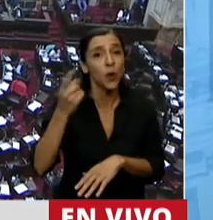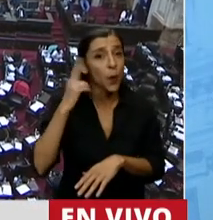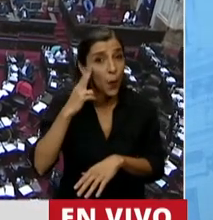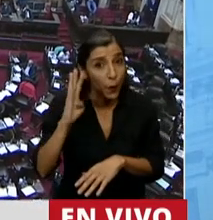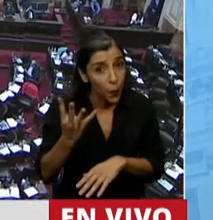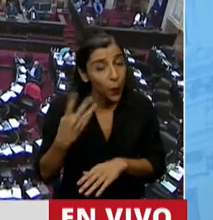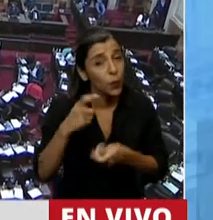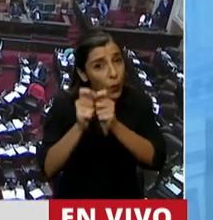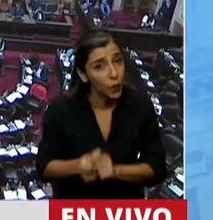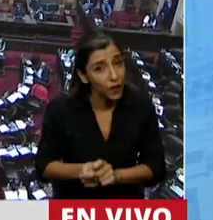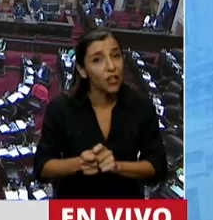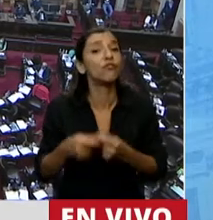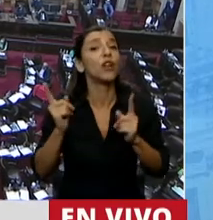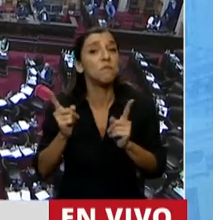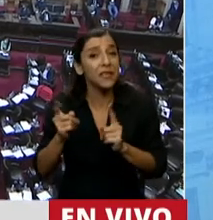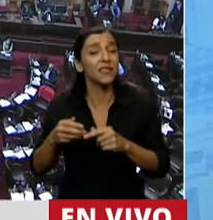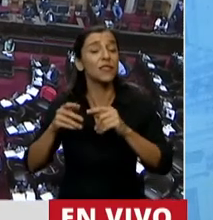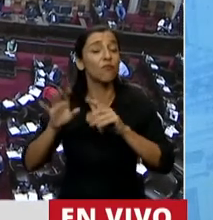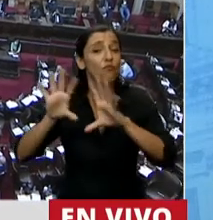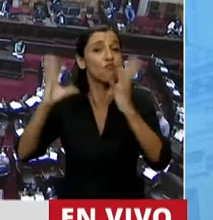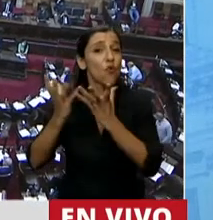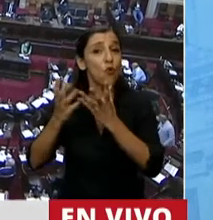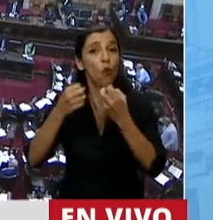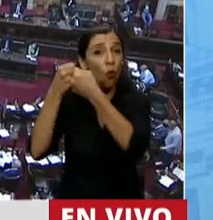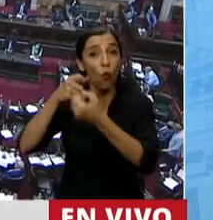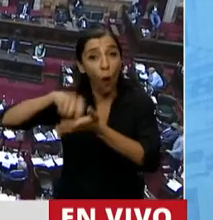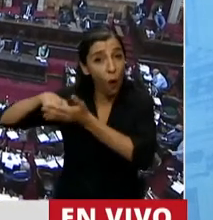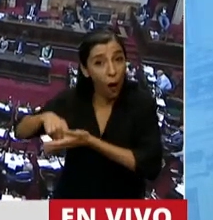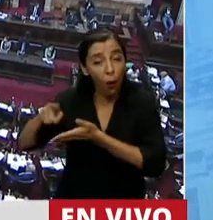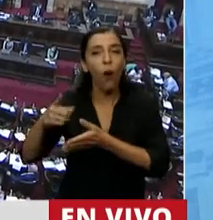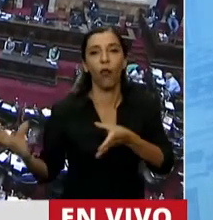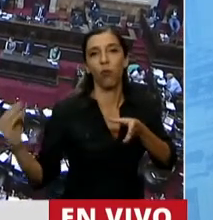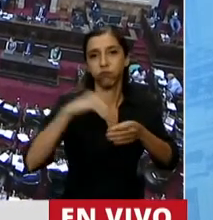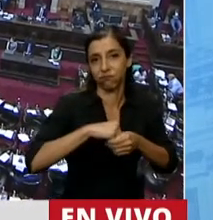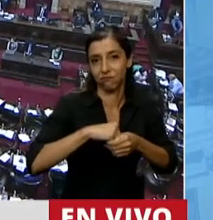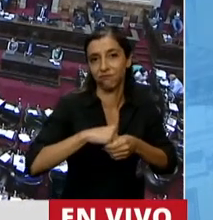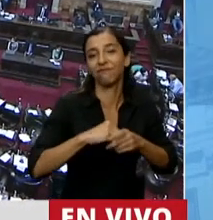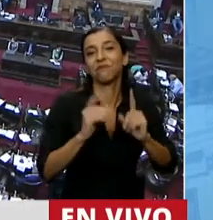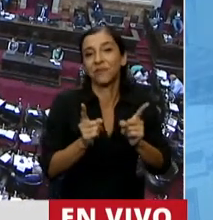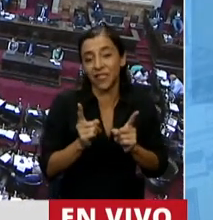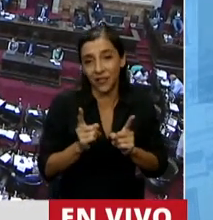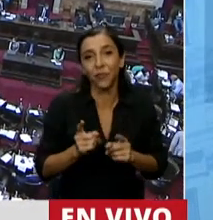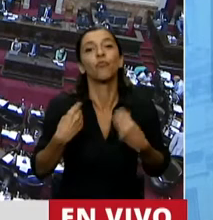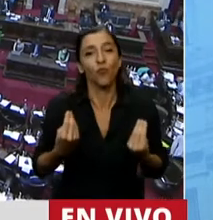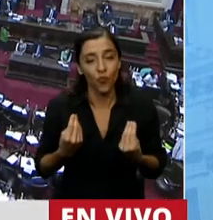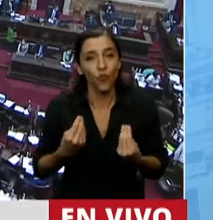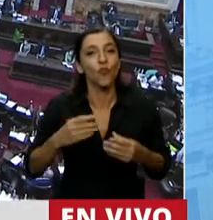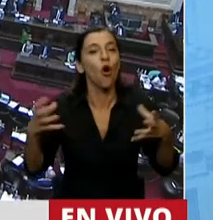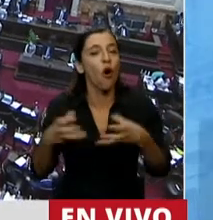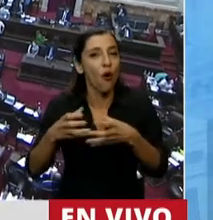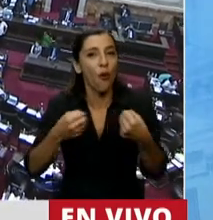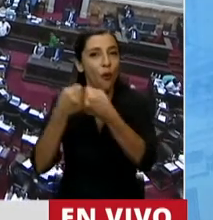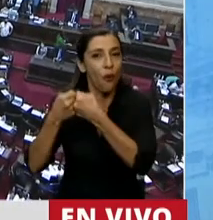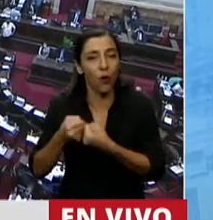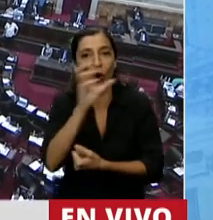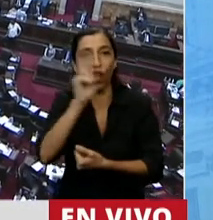convenios internacionales, entre ellos la Convención Americana sobre Derechos Humanos o el Pacto de San José